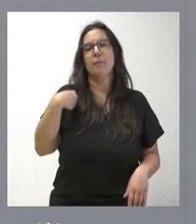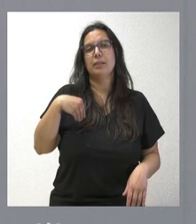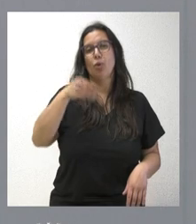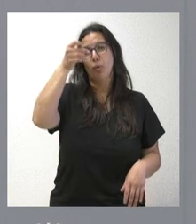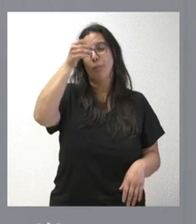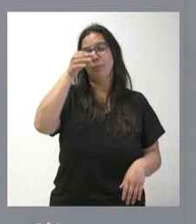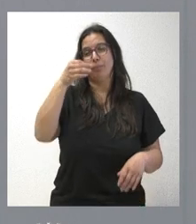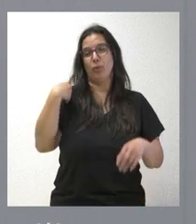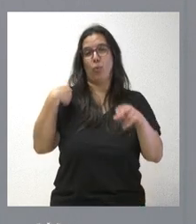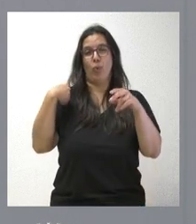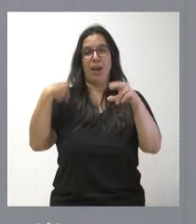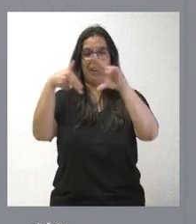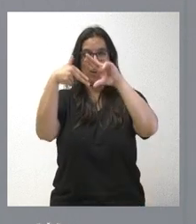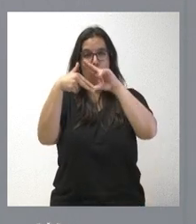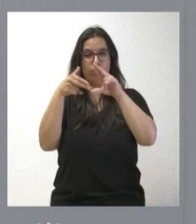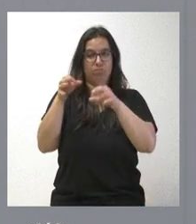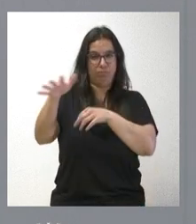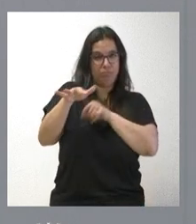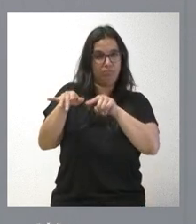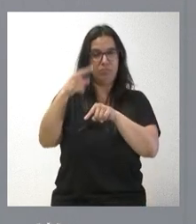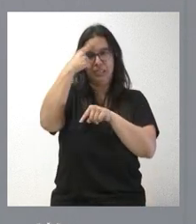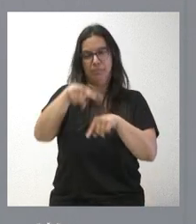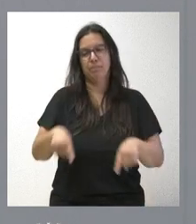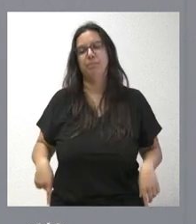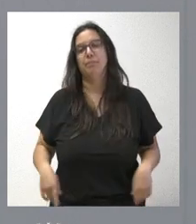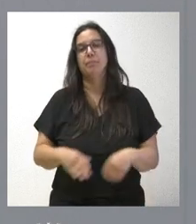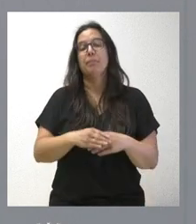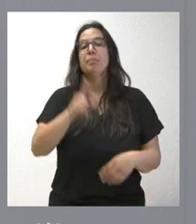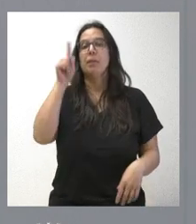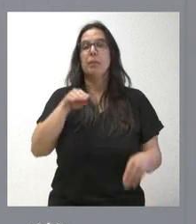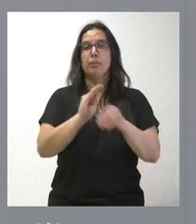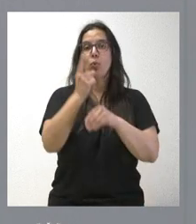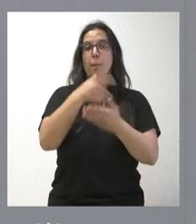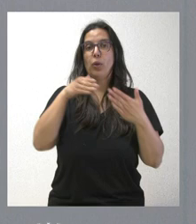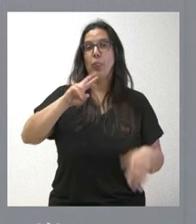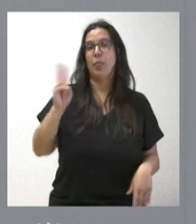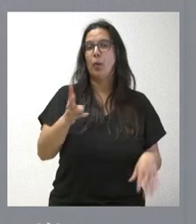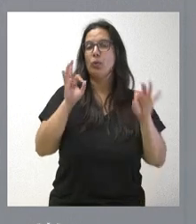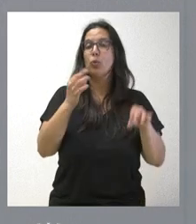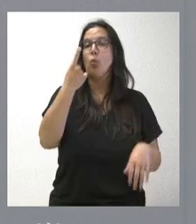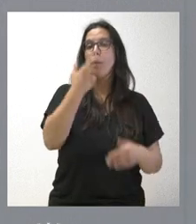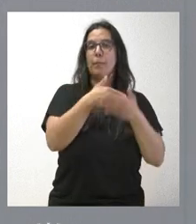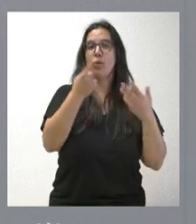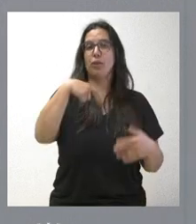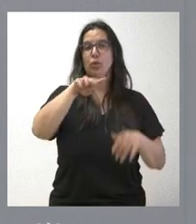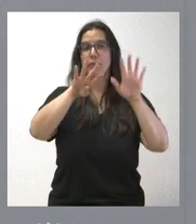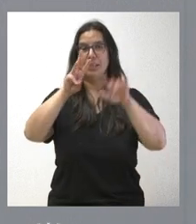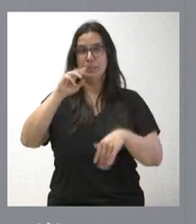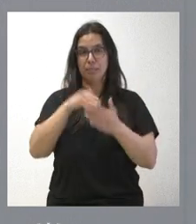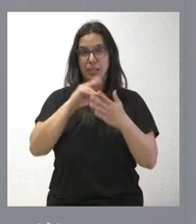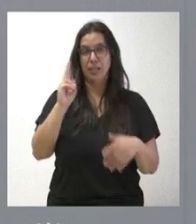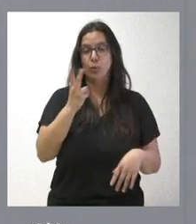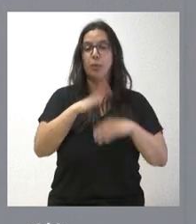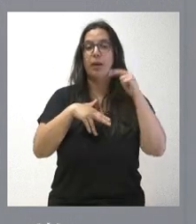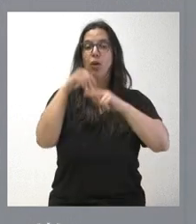ustedes conocen. Destinaremos un millón de euros, en concreto un millón 193.000 euros, para las